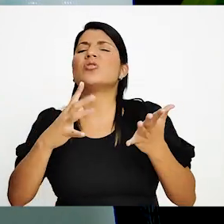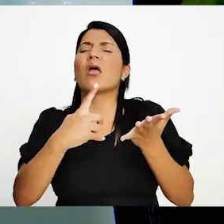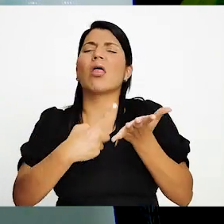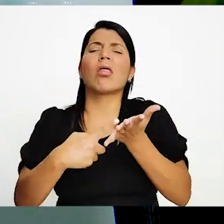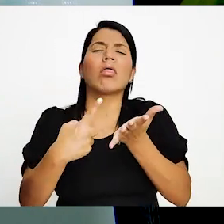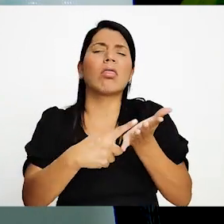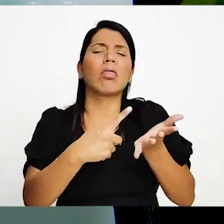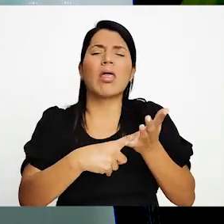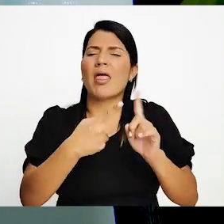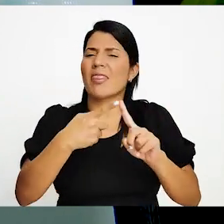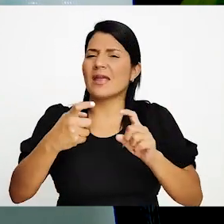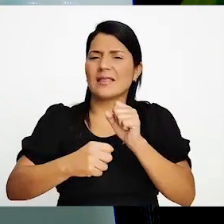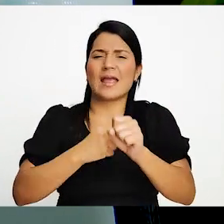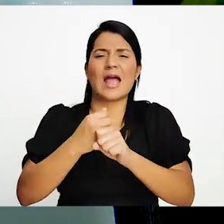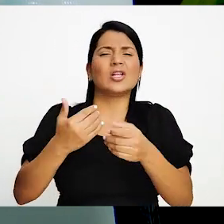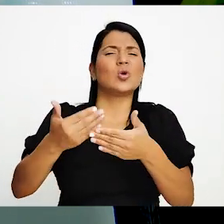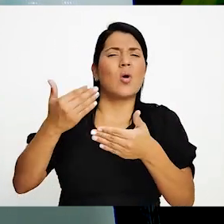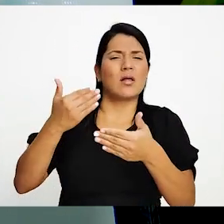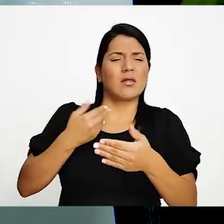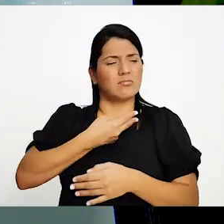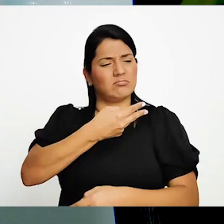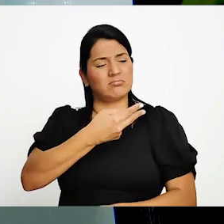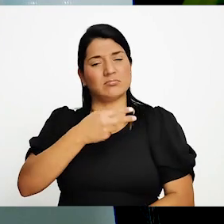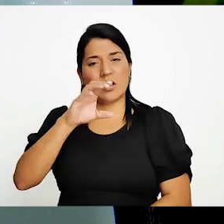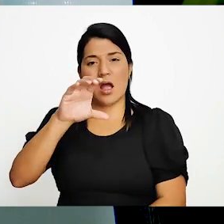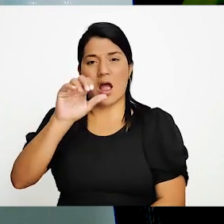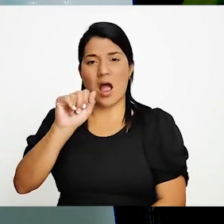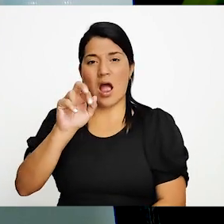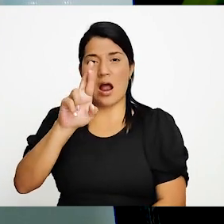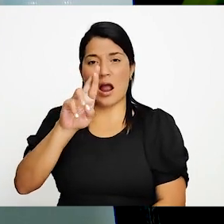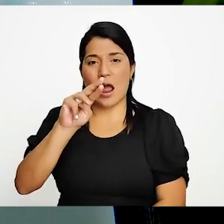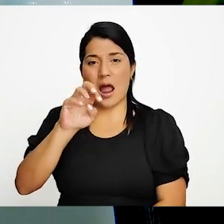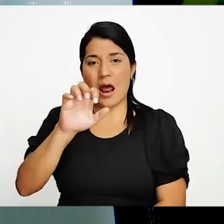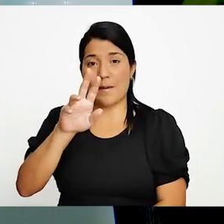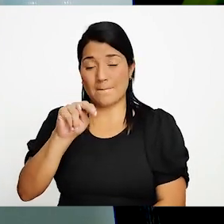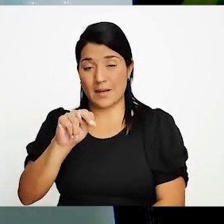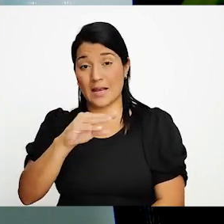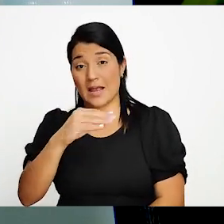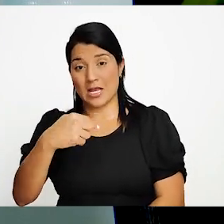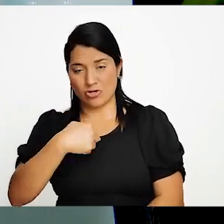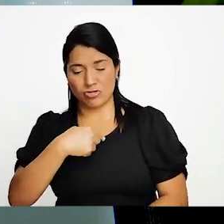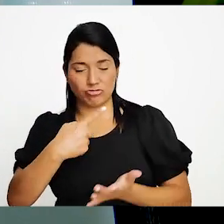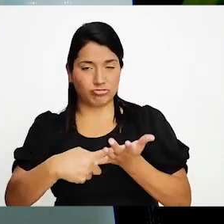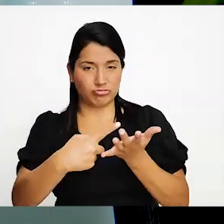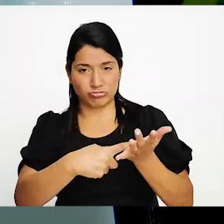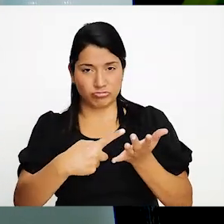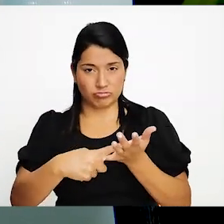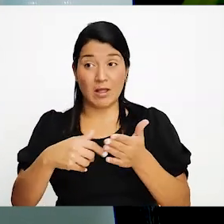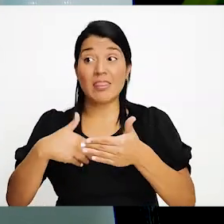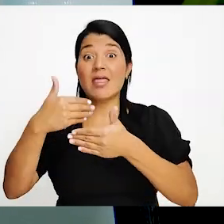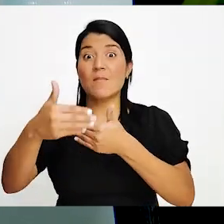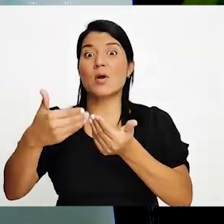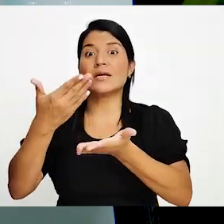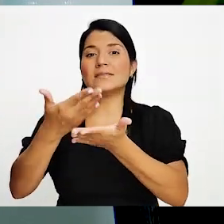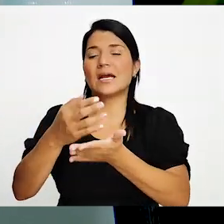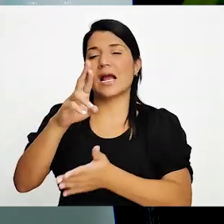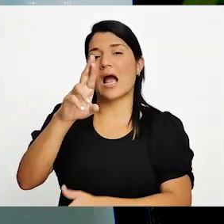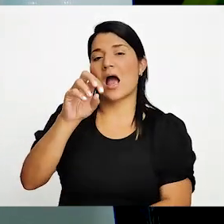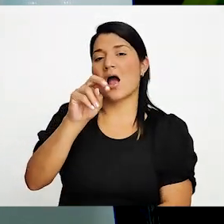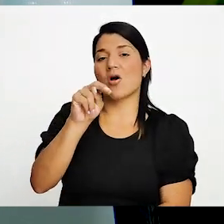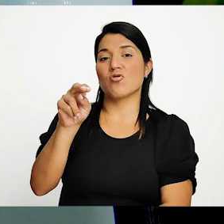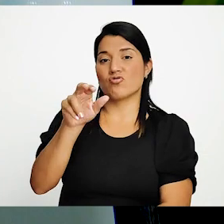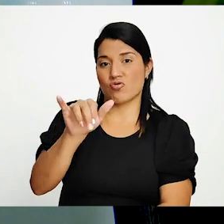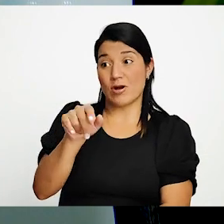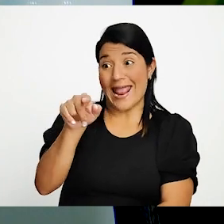Ronnie, Doña Carmen y yo lo habíamos conversado mucho. Cuando Don Ronnie viene le da forma, le da estructura,